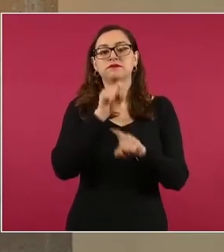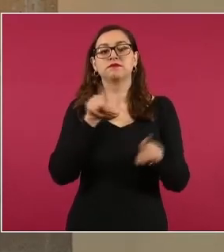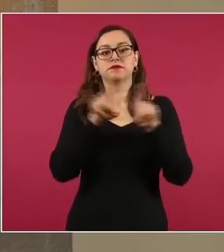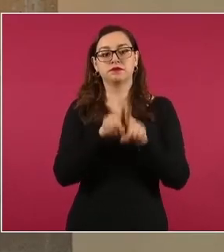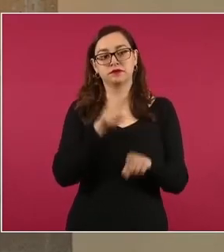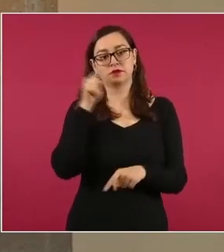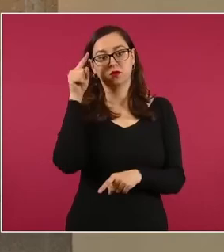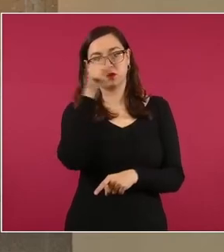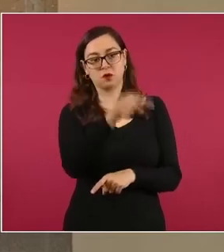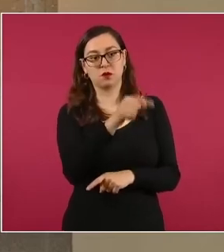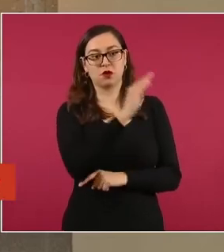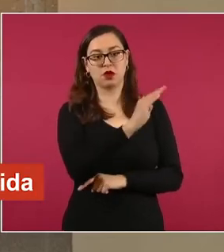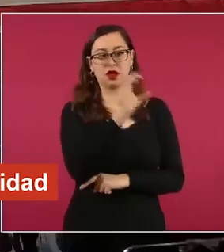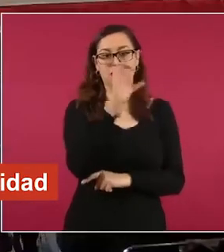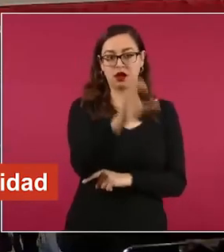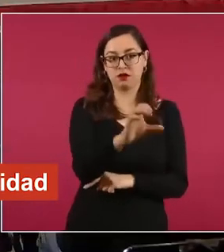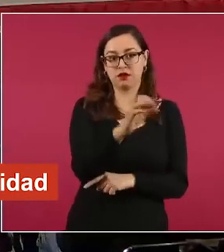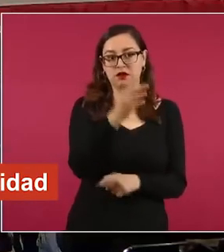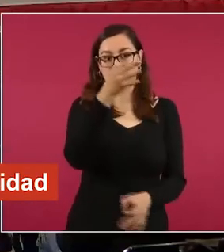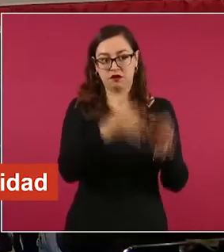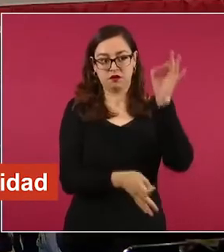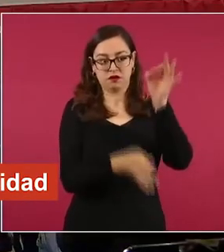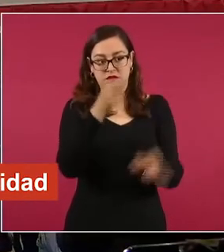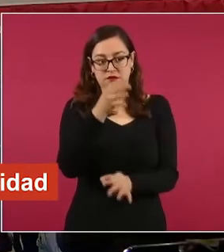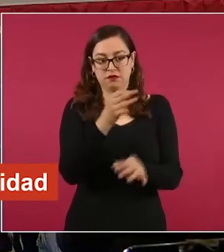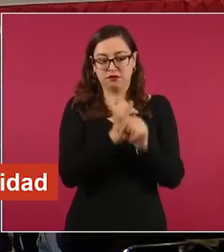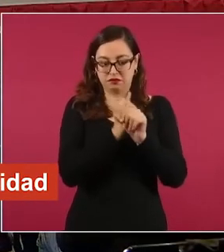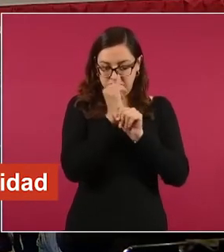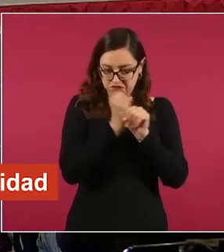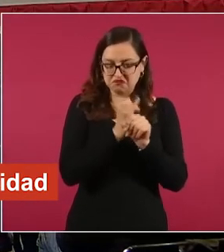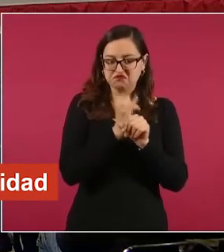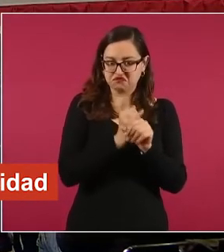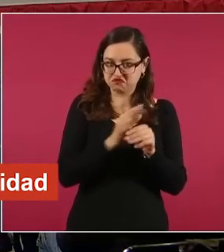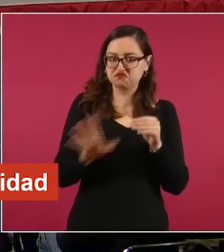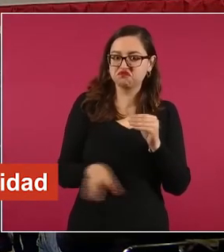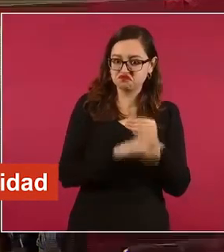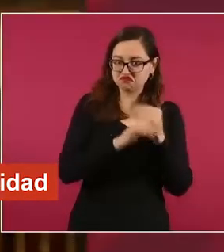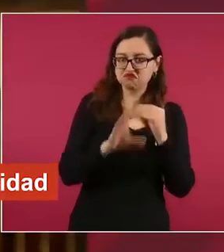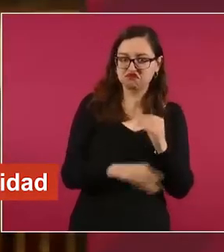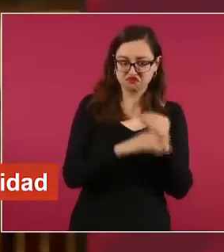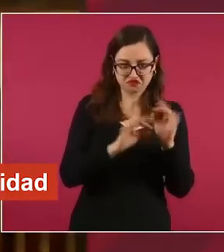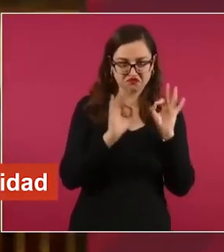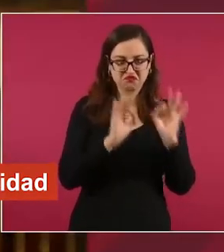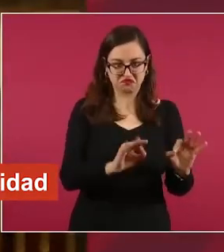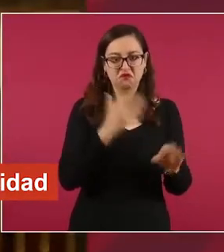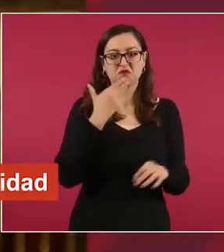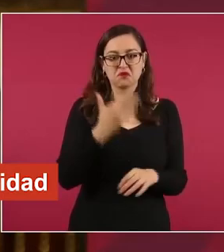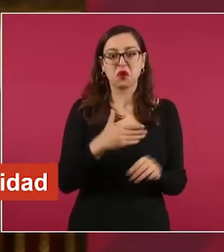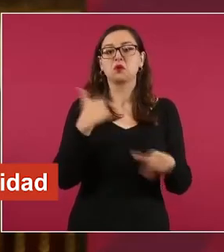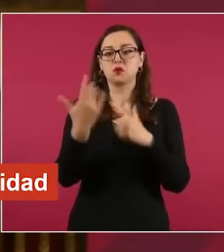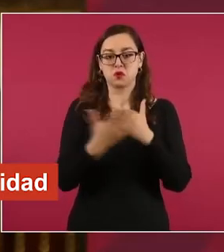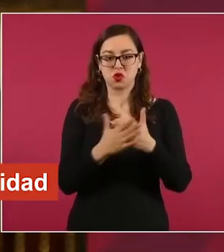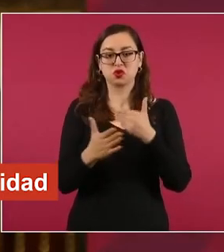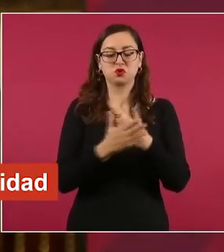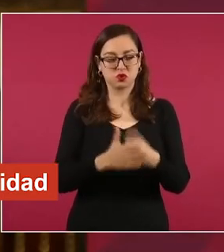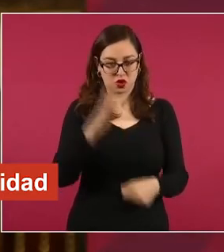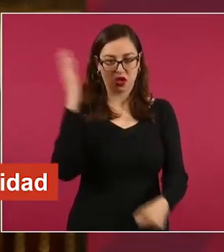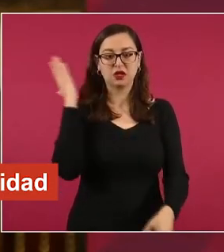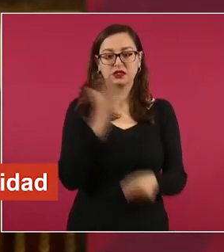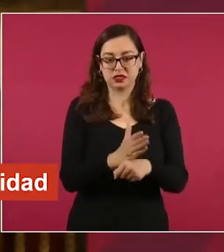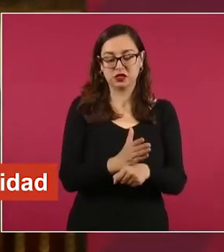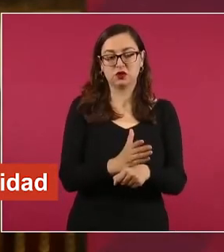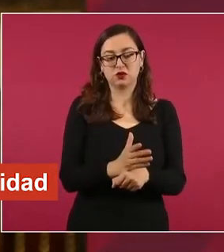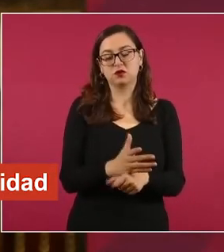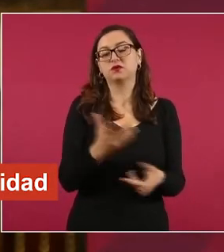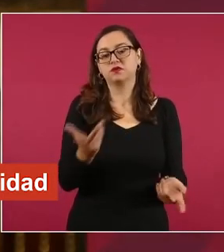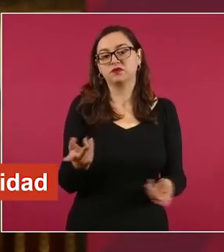California, que todo va avanzando bien, robusteciéndose la investigación para lograr las sentencias en el caso de los